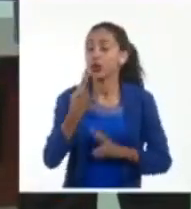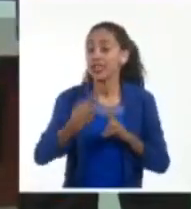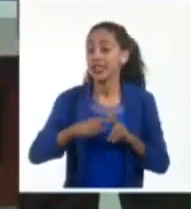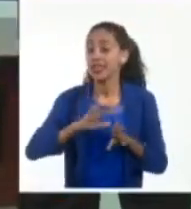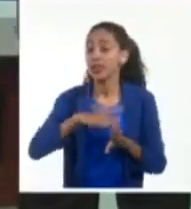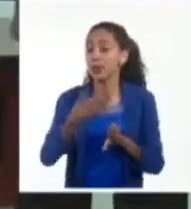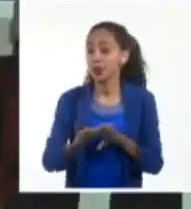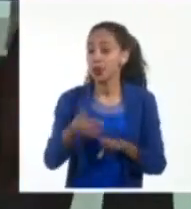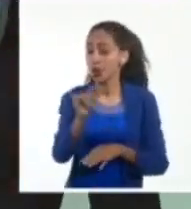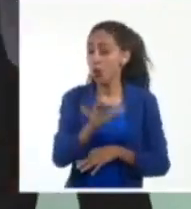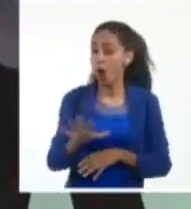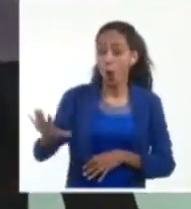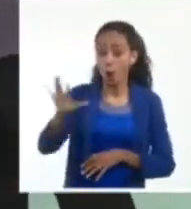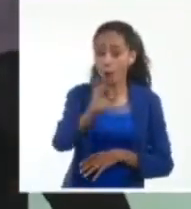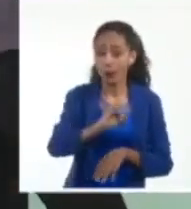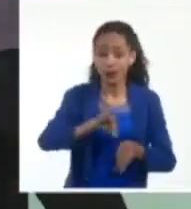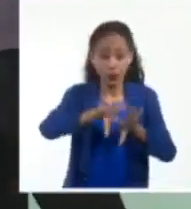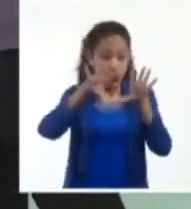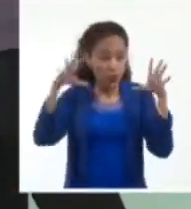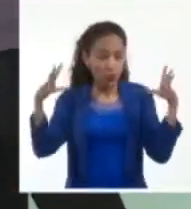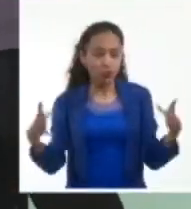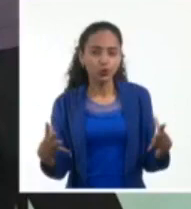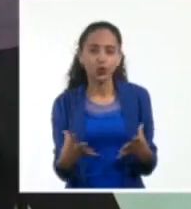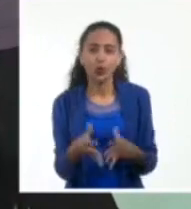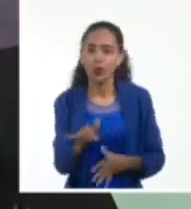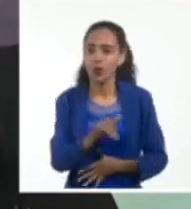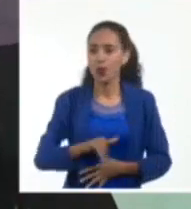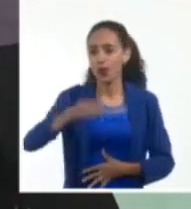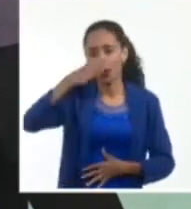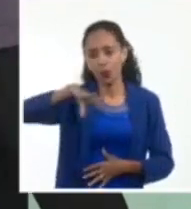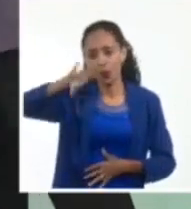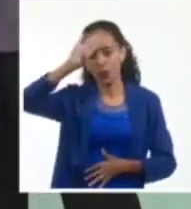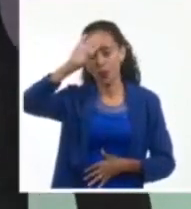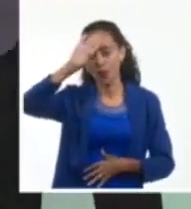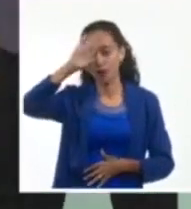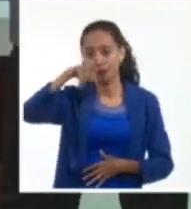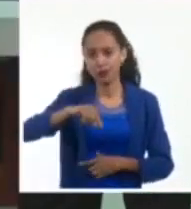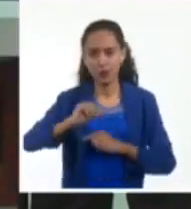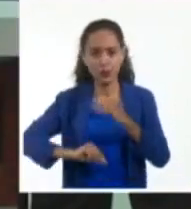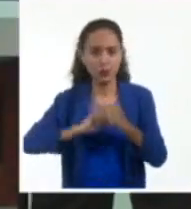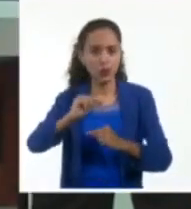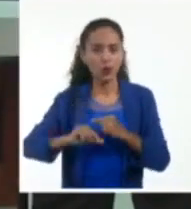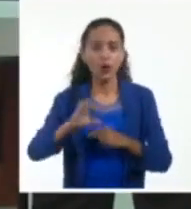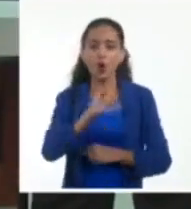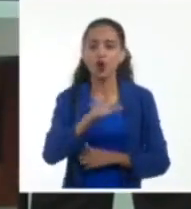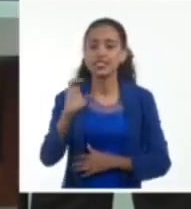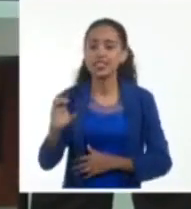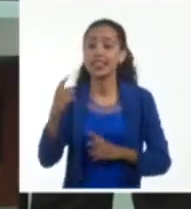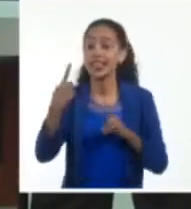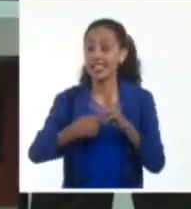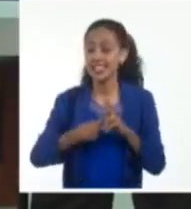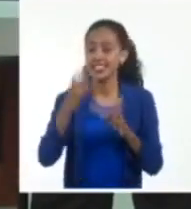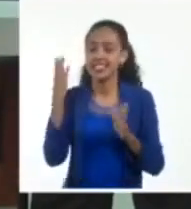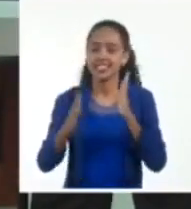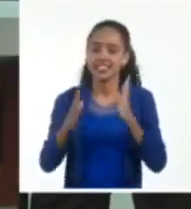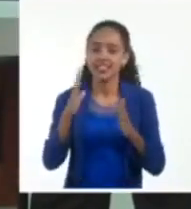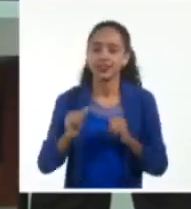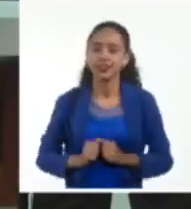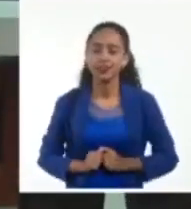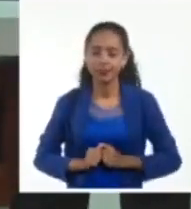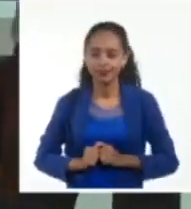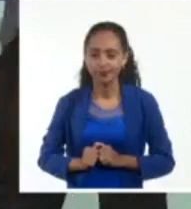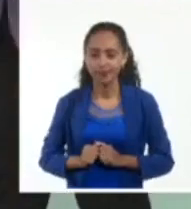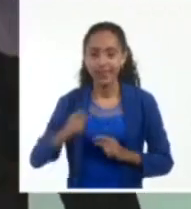abarcando completamente este pedazo del territorio nacional, las que se extenderán gradualmente al occidente y el centro del país.